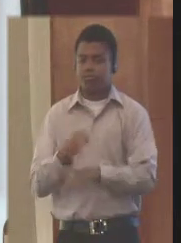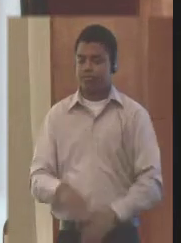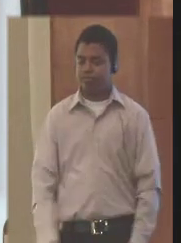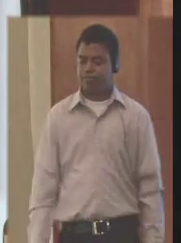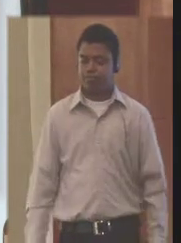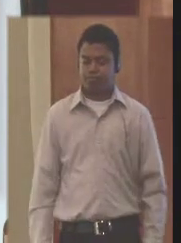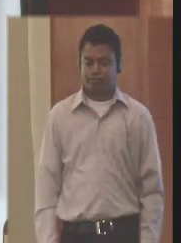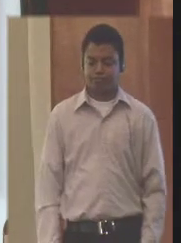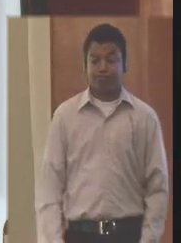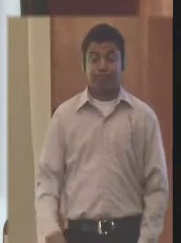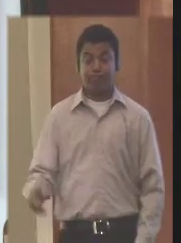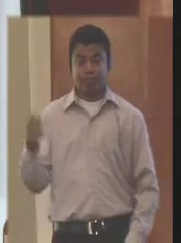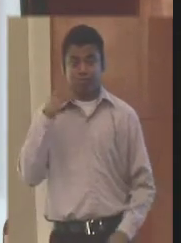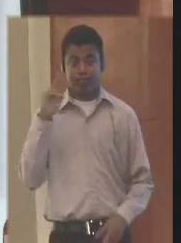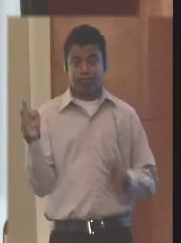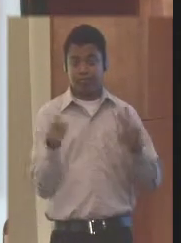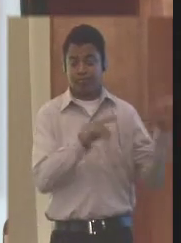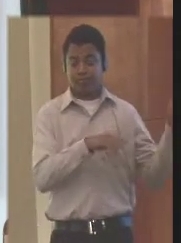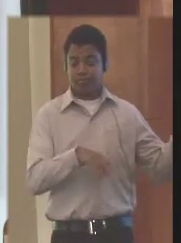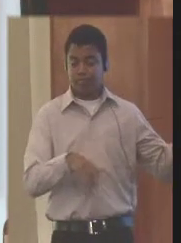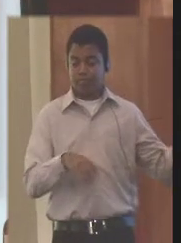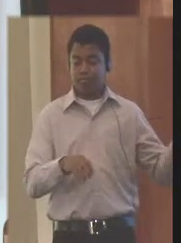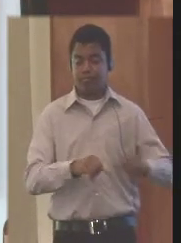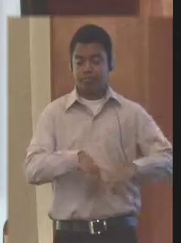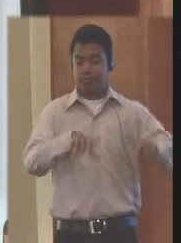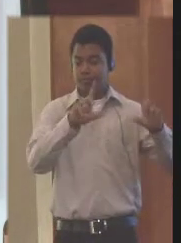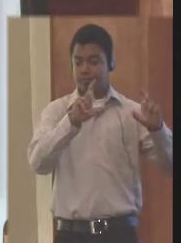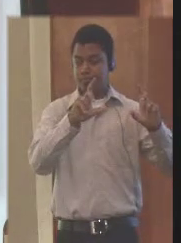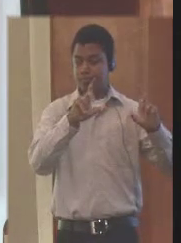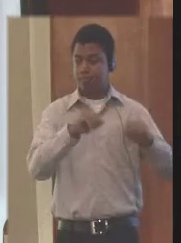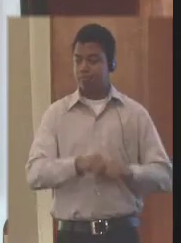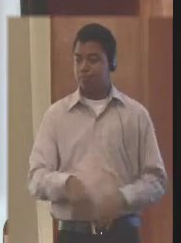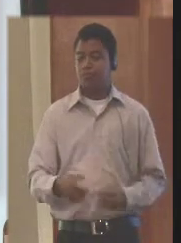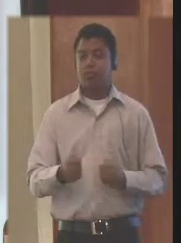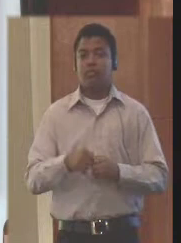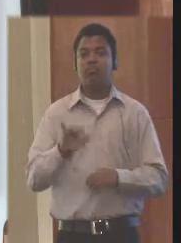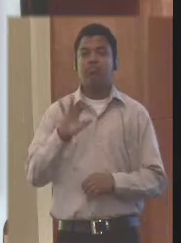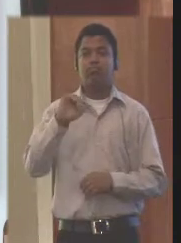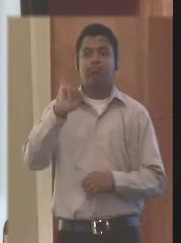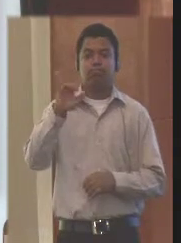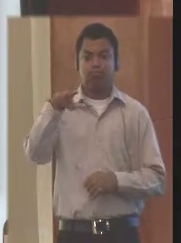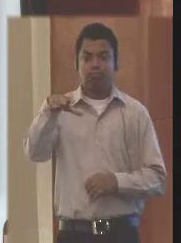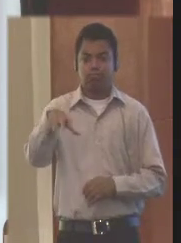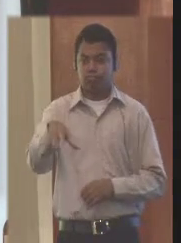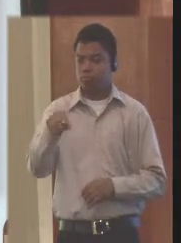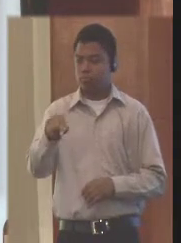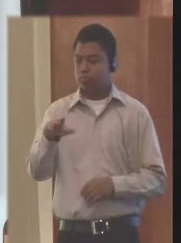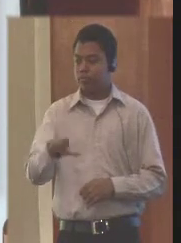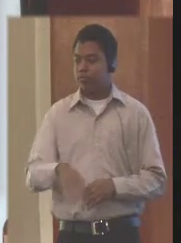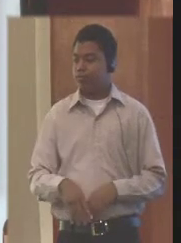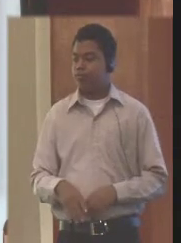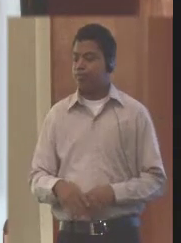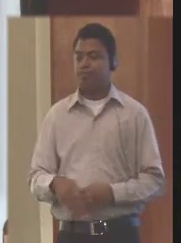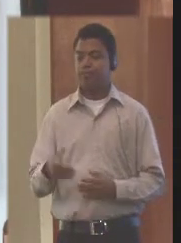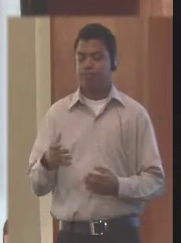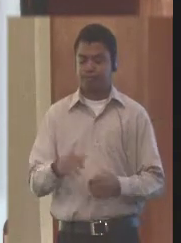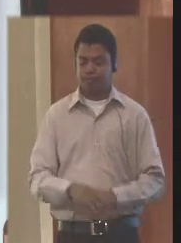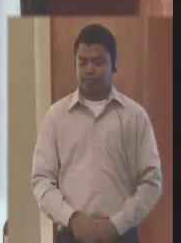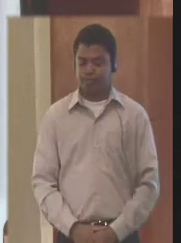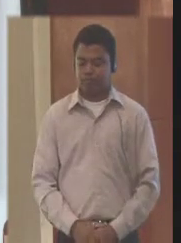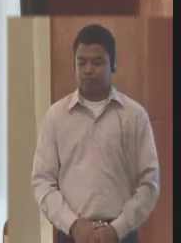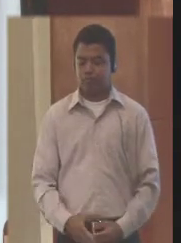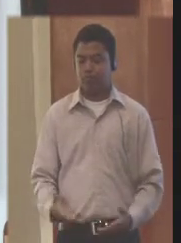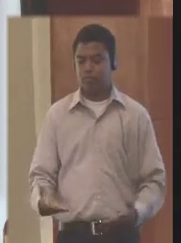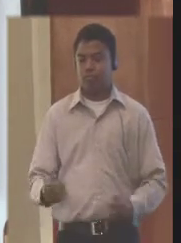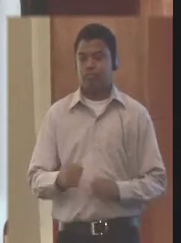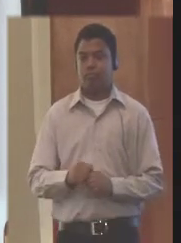Esto que ven allí es una fotografía de lo que es la parte insular de este contexto. En